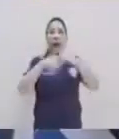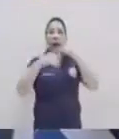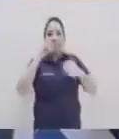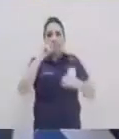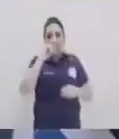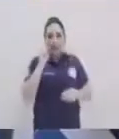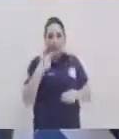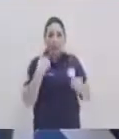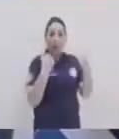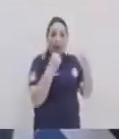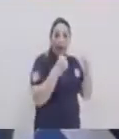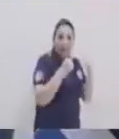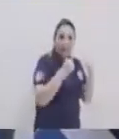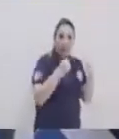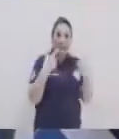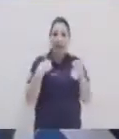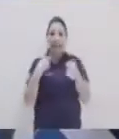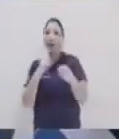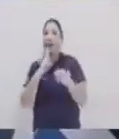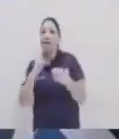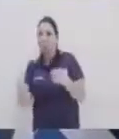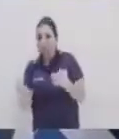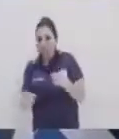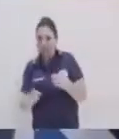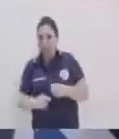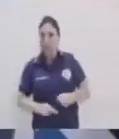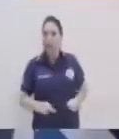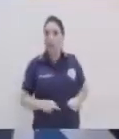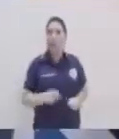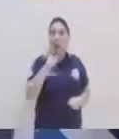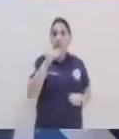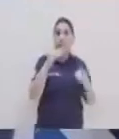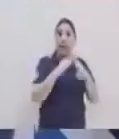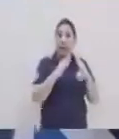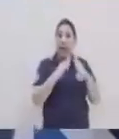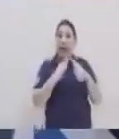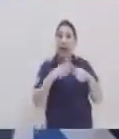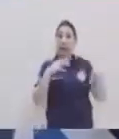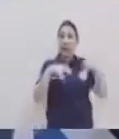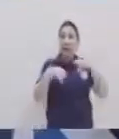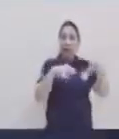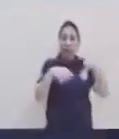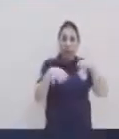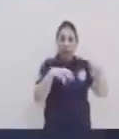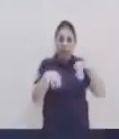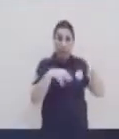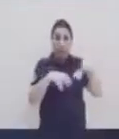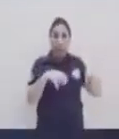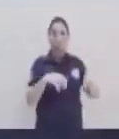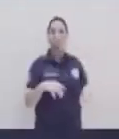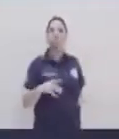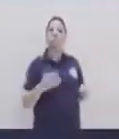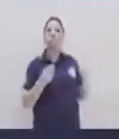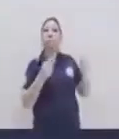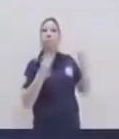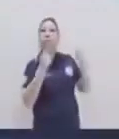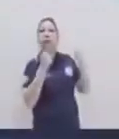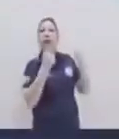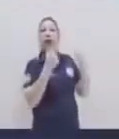a la acción y reacción. Que si se dan cuenta, tanto ustedes allá en casa como tú también acá ande, pues son